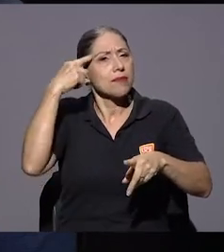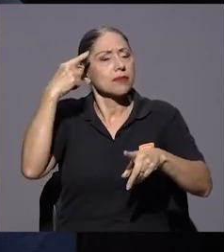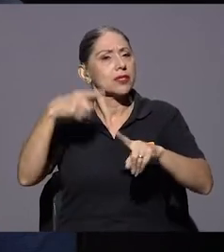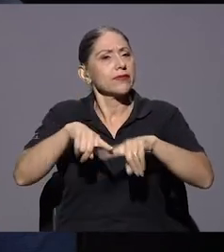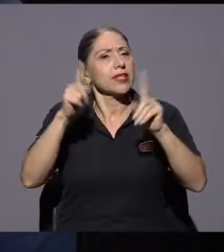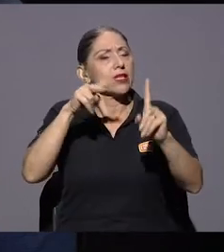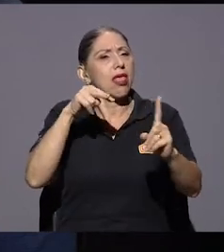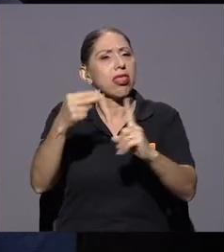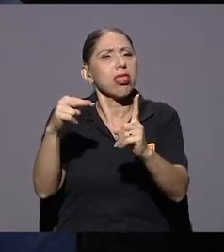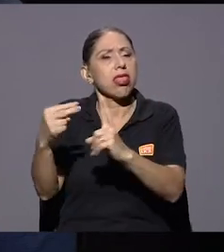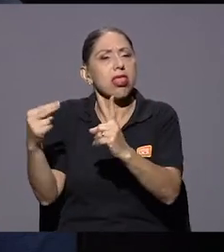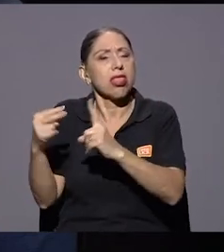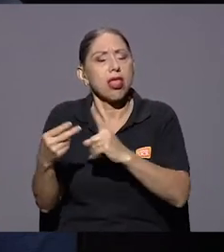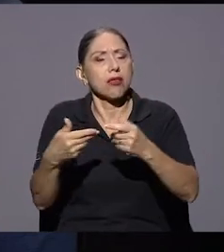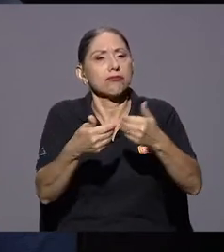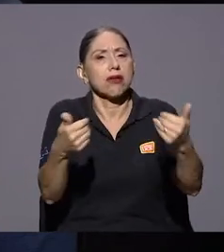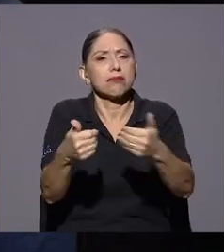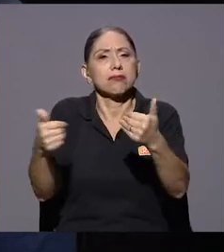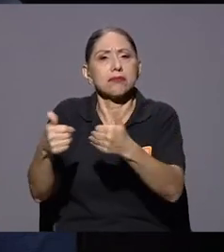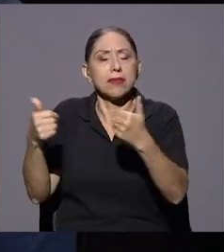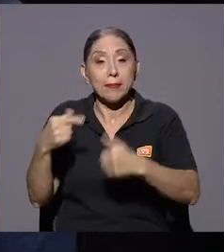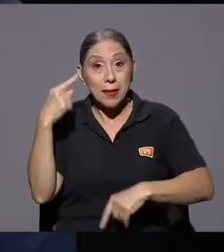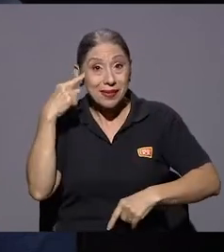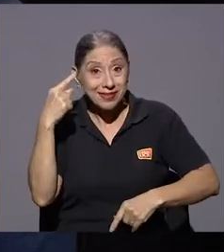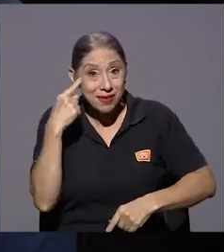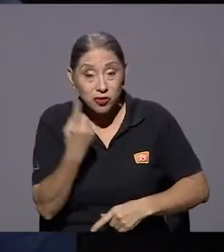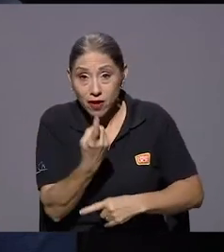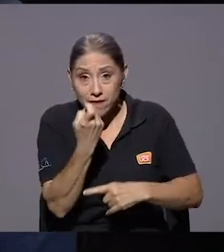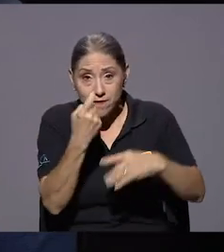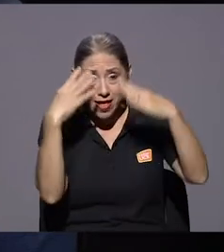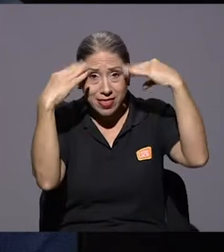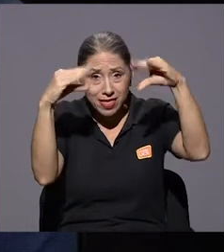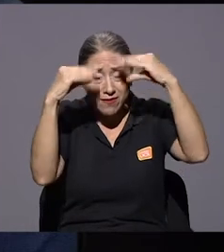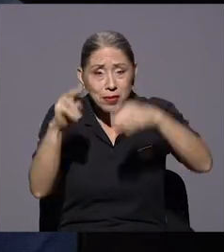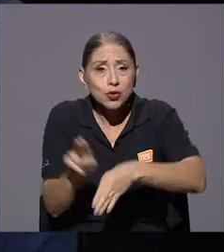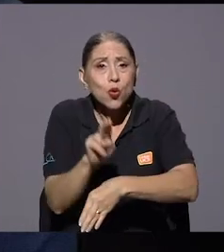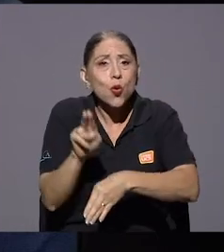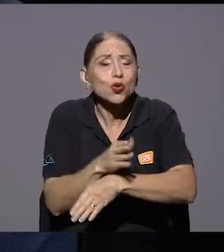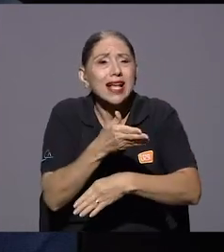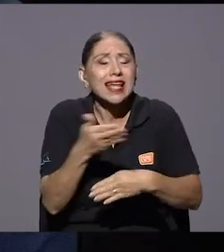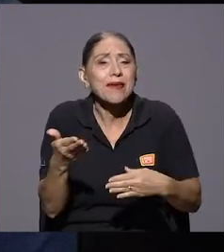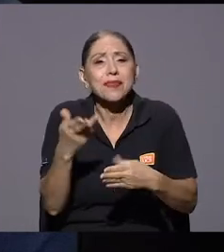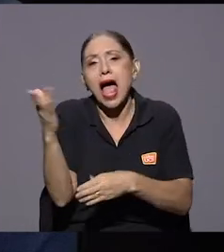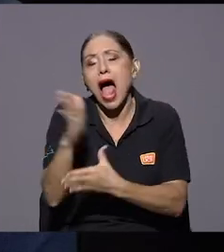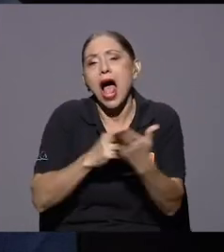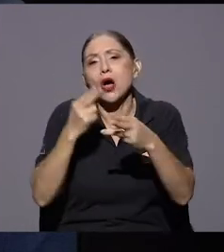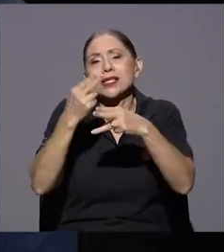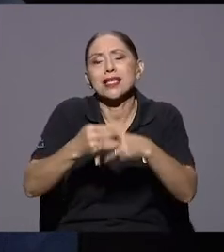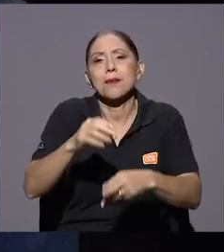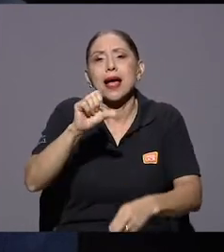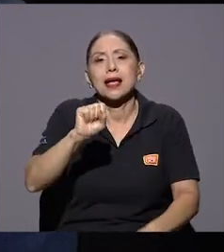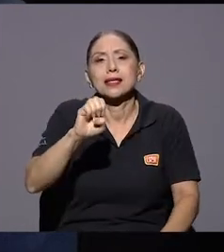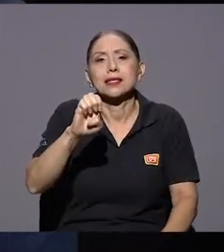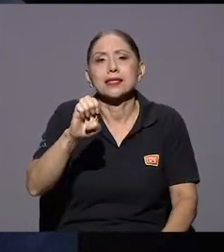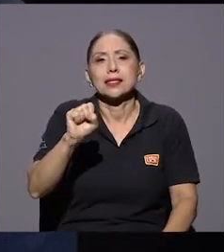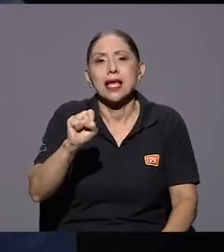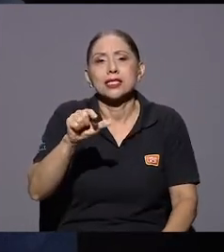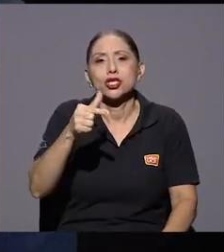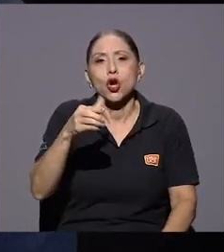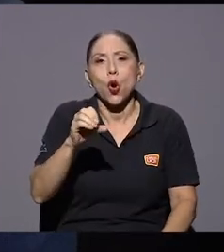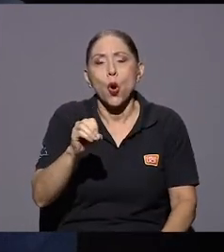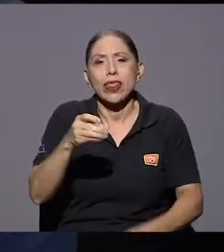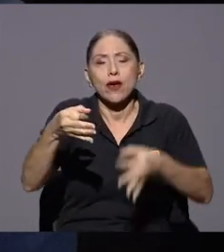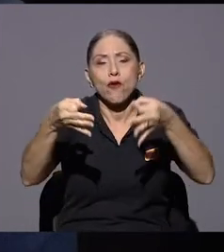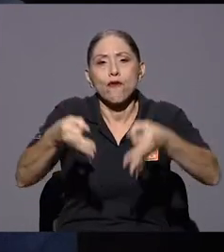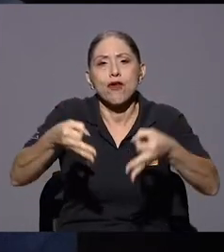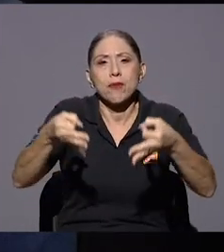que la desinformación una de las herramientas principales que usa es el sesgo de confirmación ¿cómo explicamos eso? y ¿por